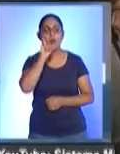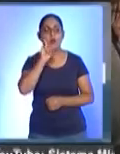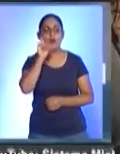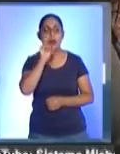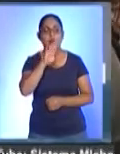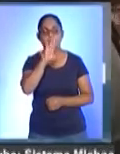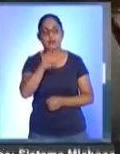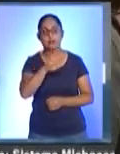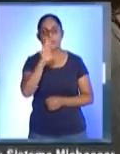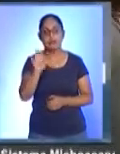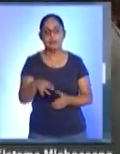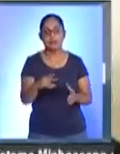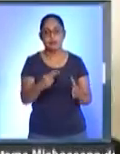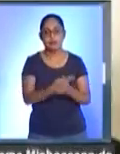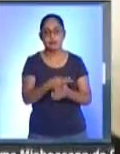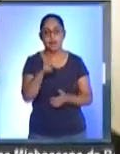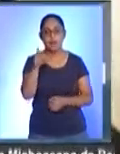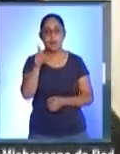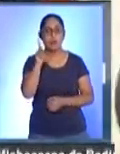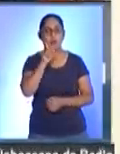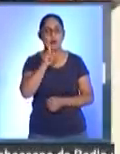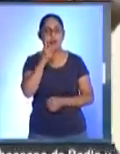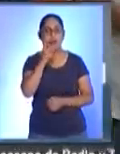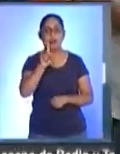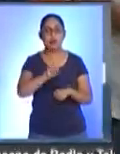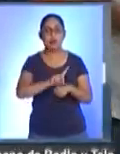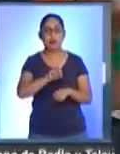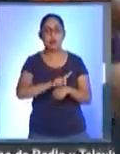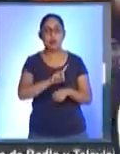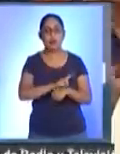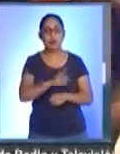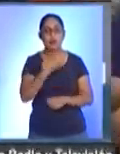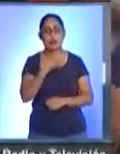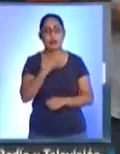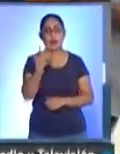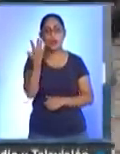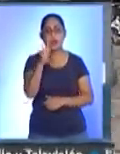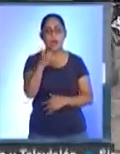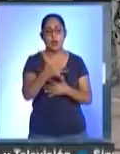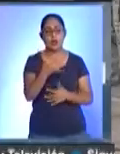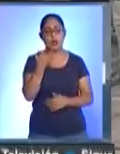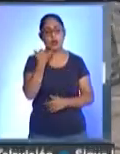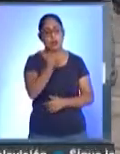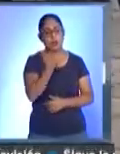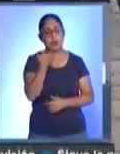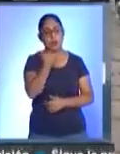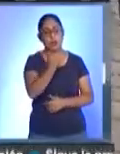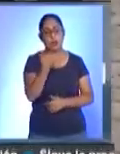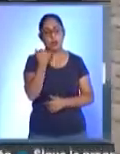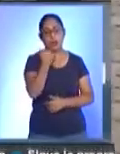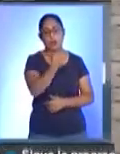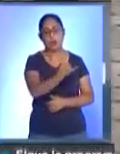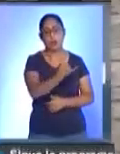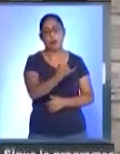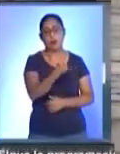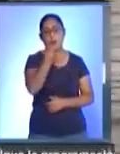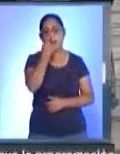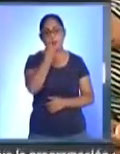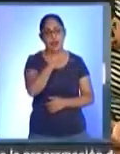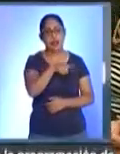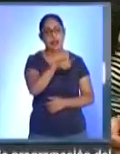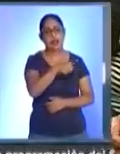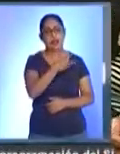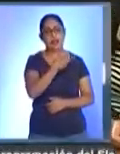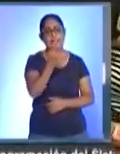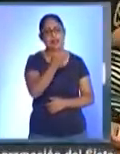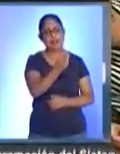La funcionaria estatal señaló que diariamente se reciben de 10 a 15 llamadas en la dependencia con el fin de recibir